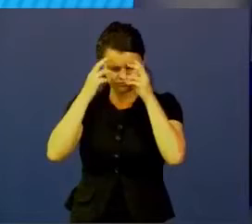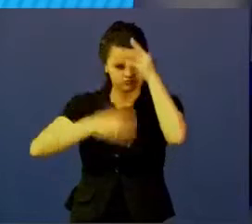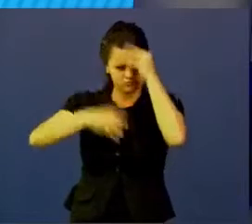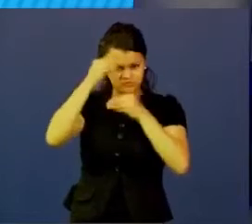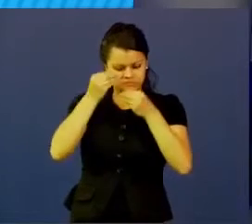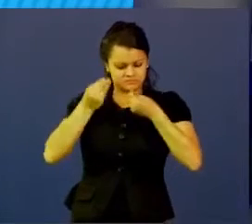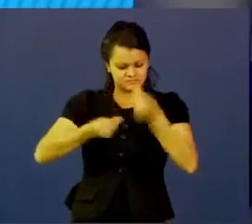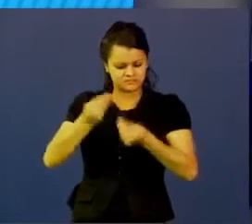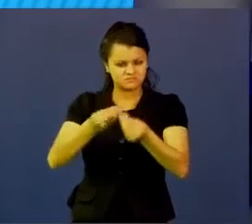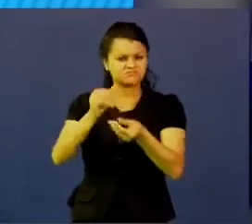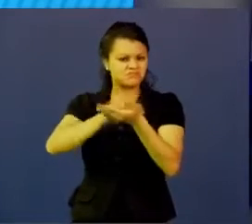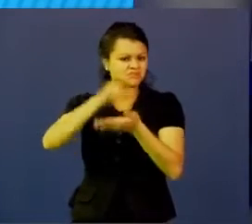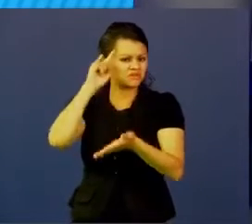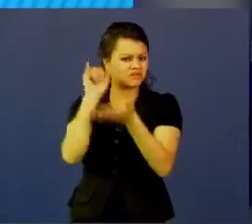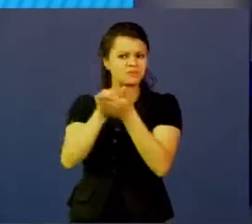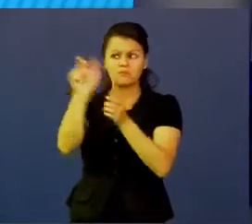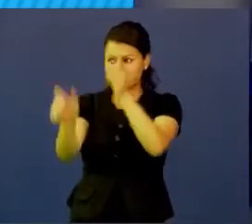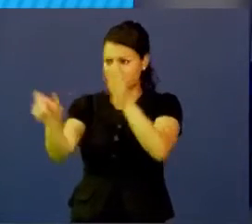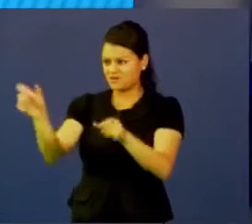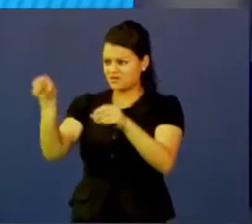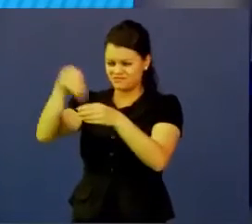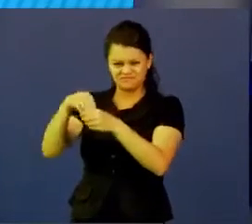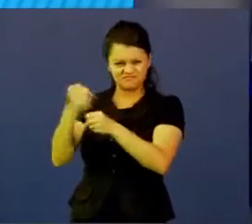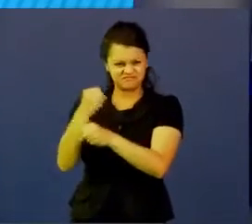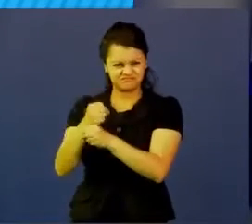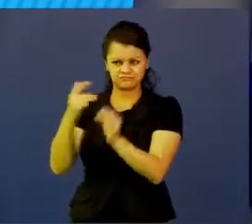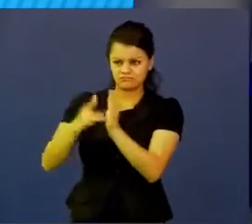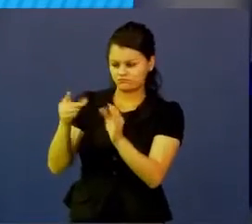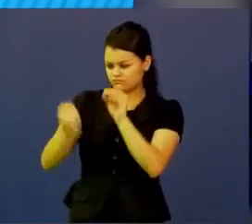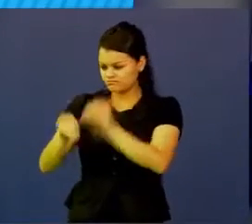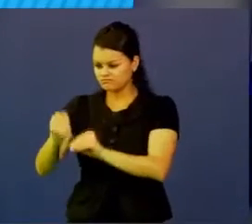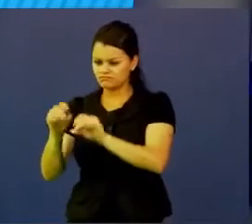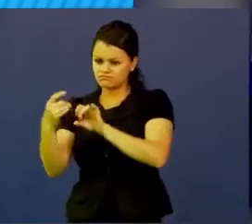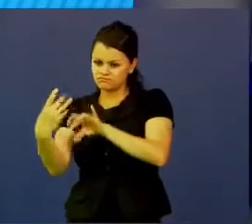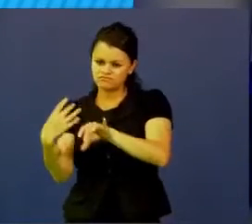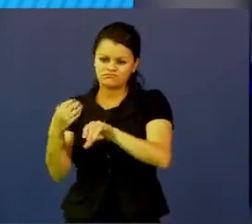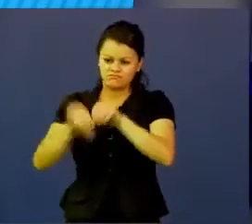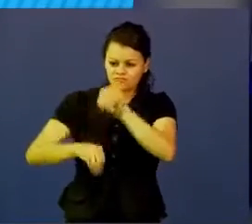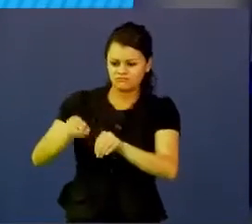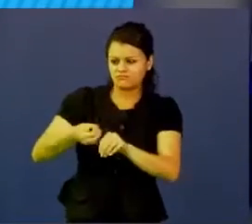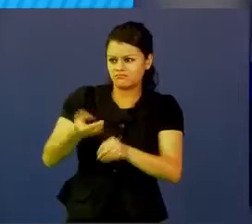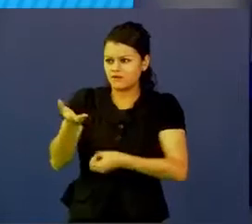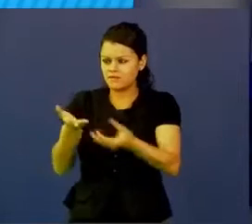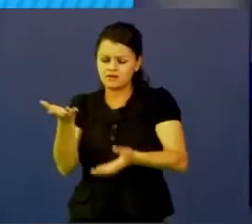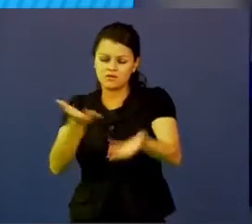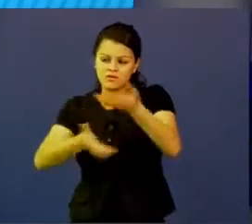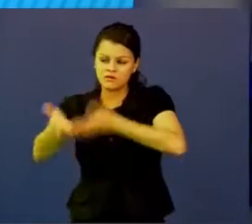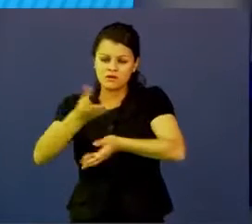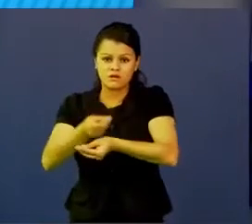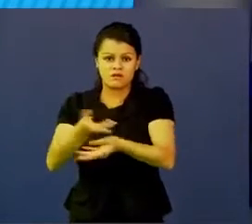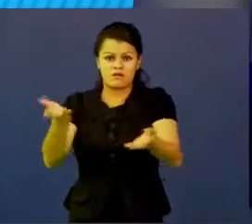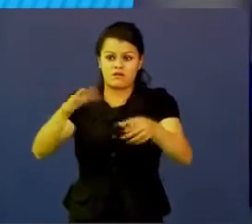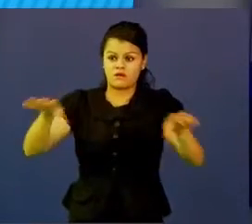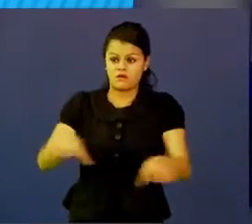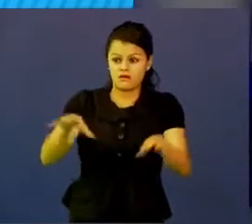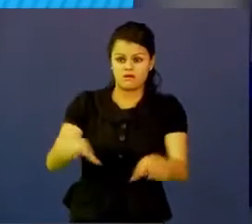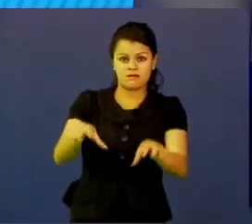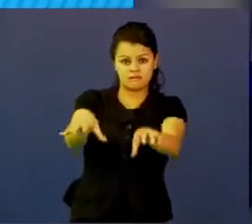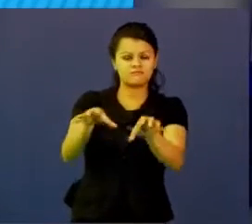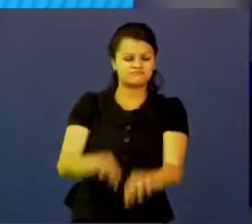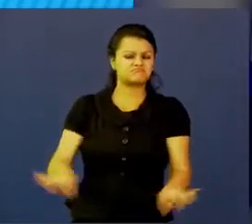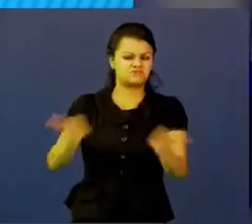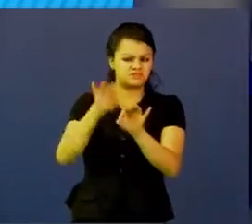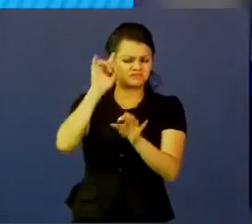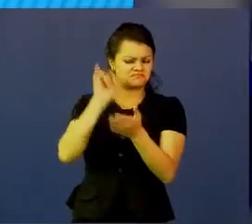los makers que tienen todo un manifiesto de hacer, de compartir, de regalar, en general, de llevar a la acción y lo que aprendo lo